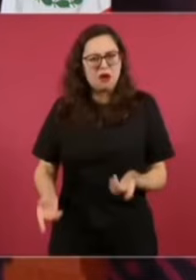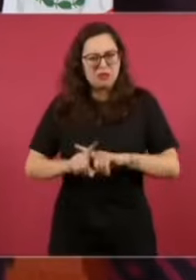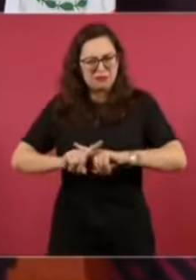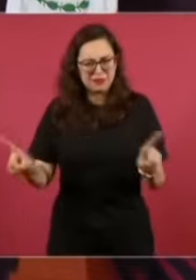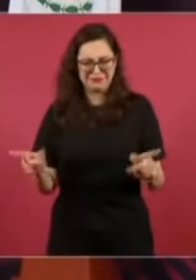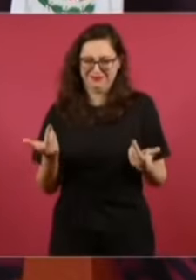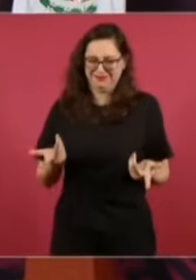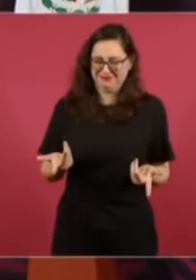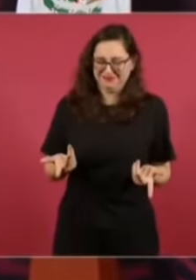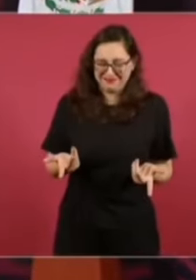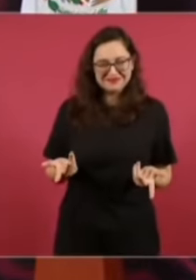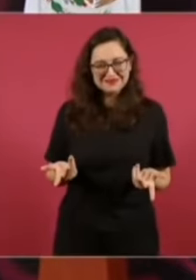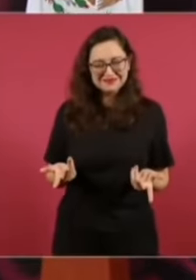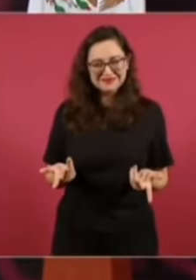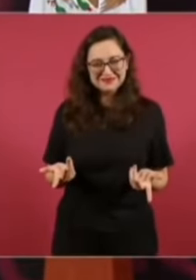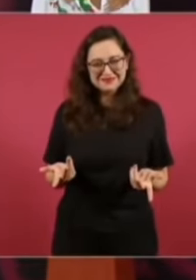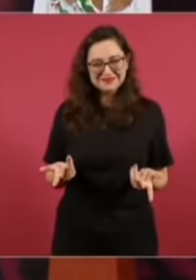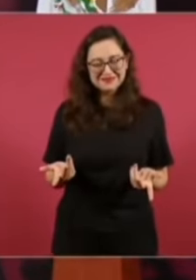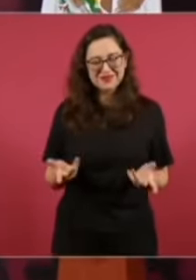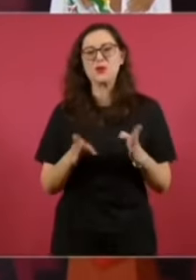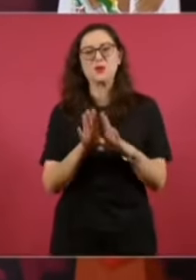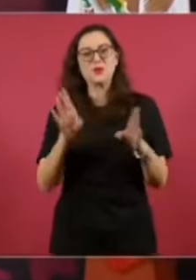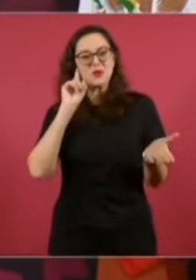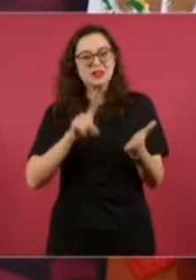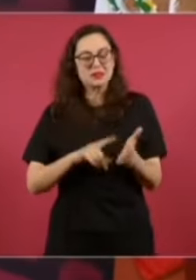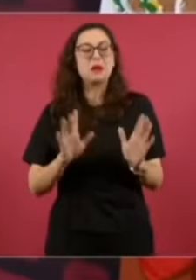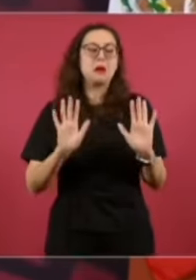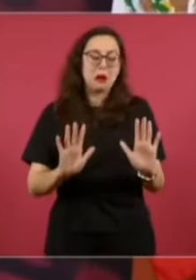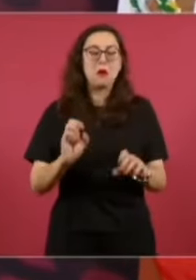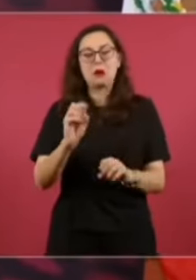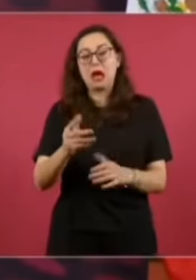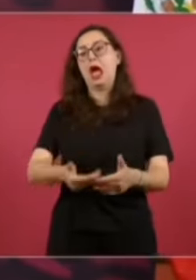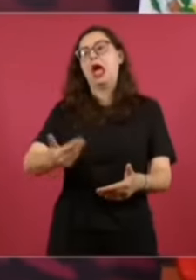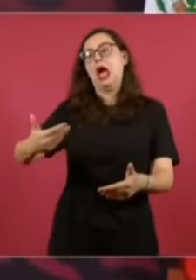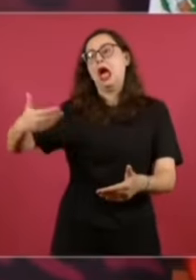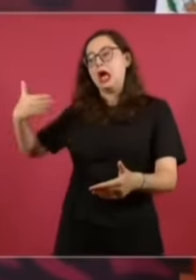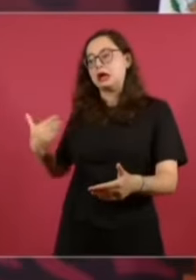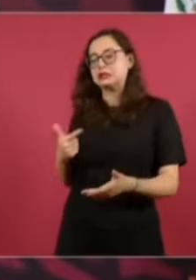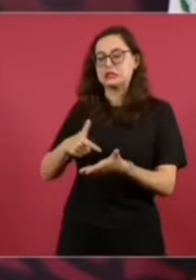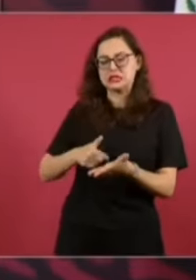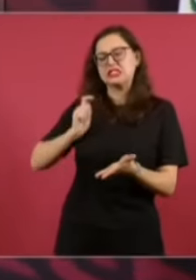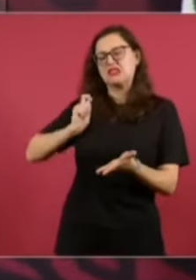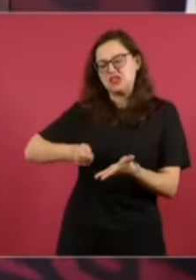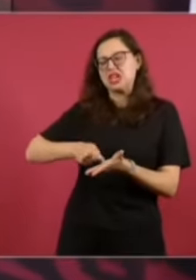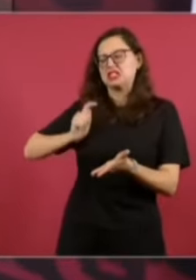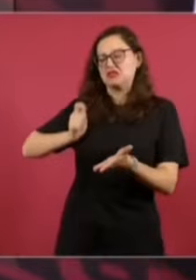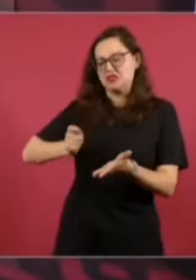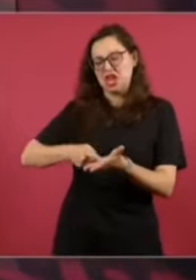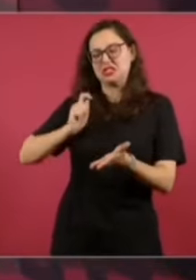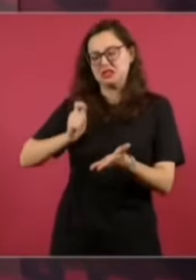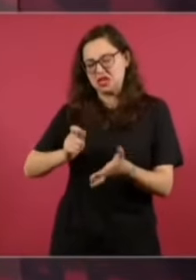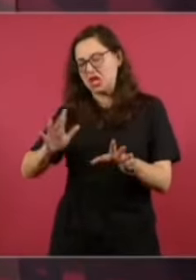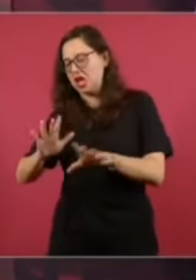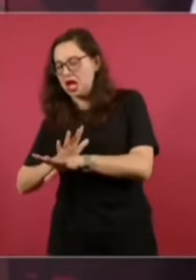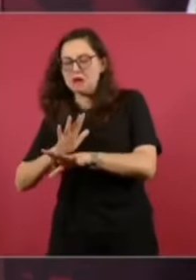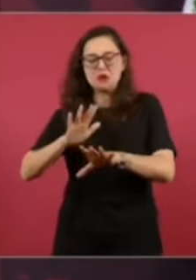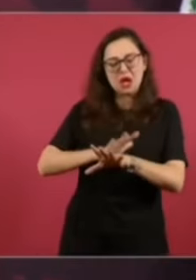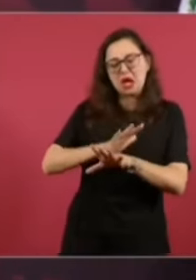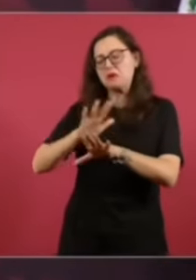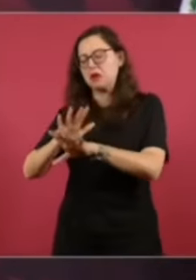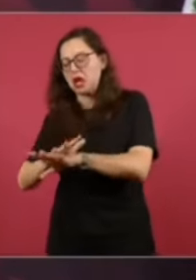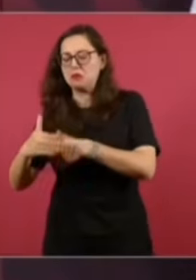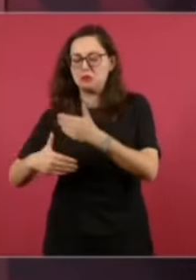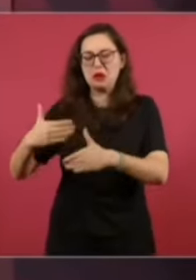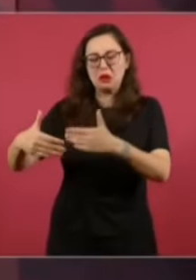Porque si no hubiese antecedentes, a lo mejor, desde